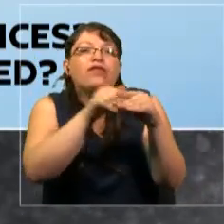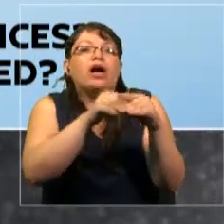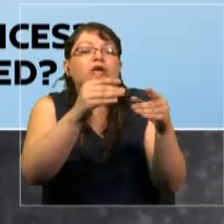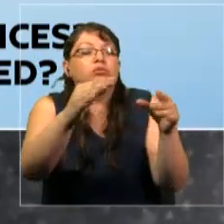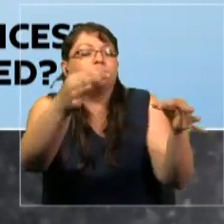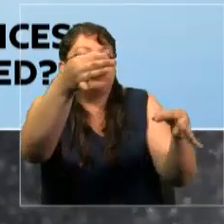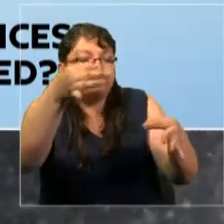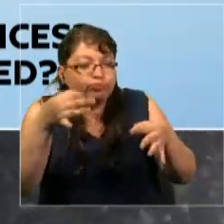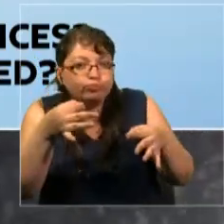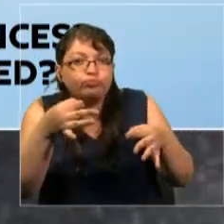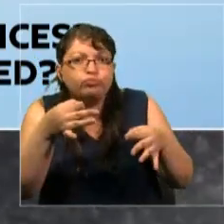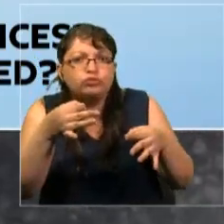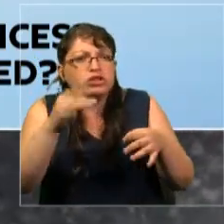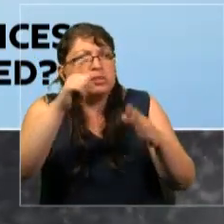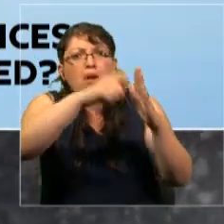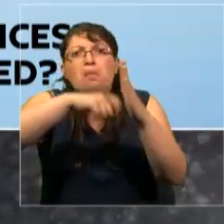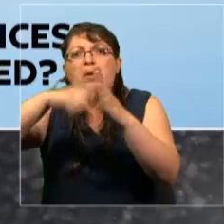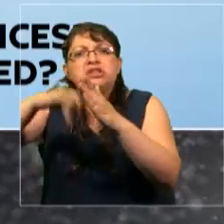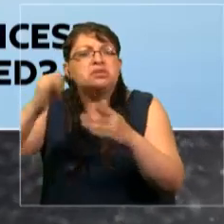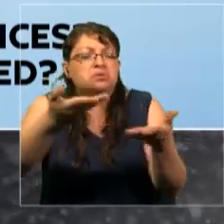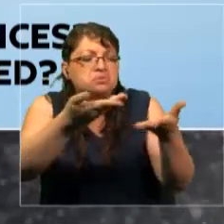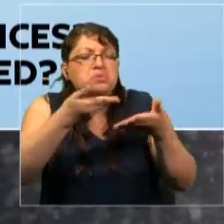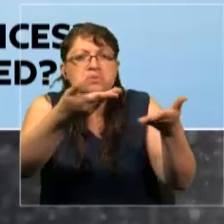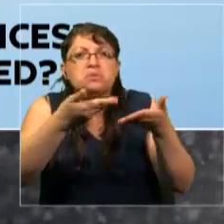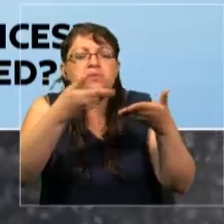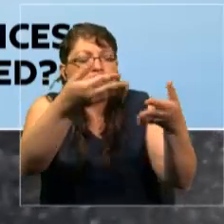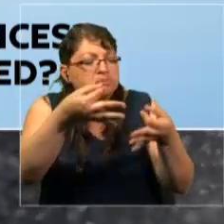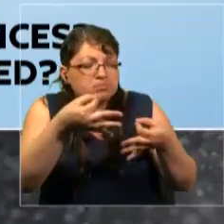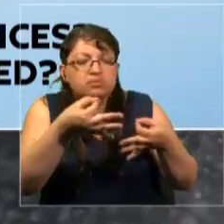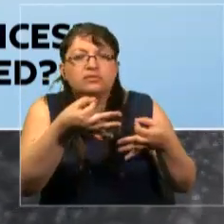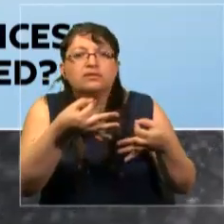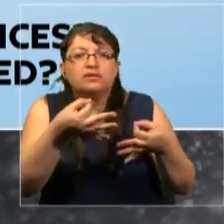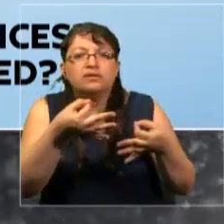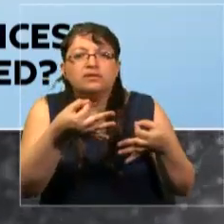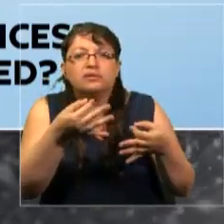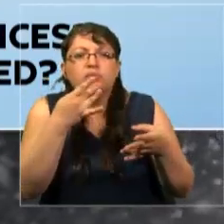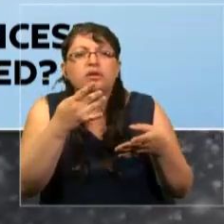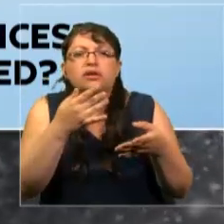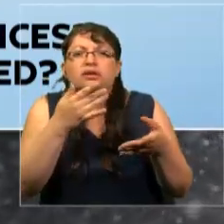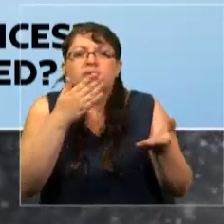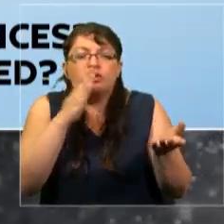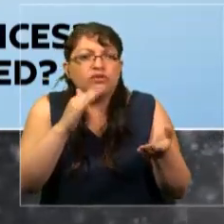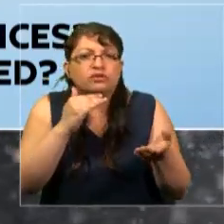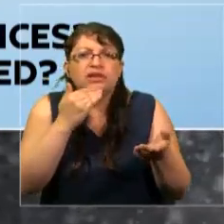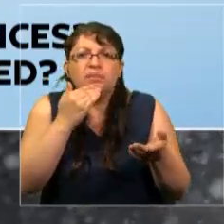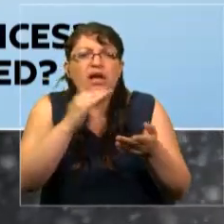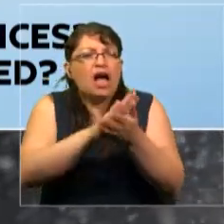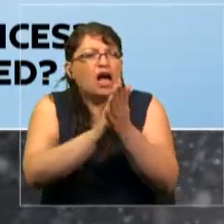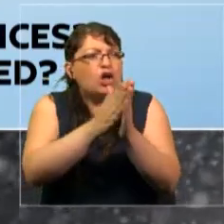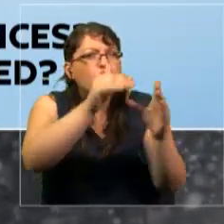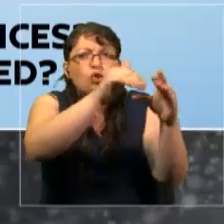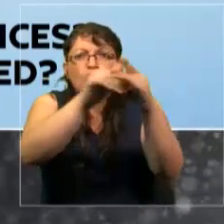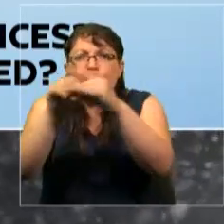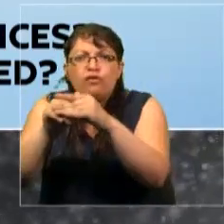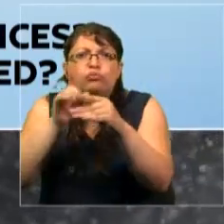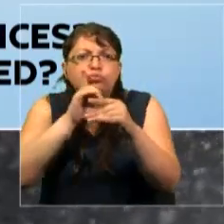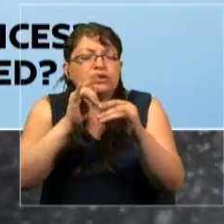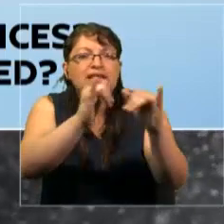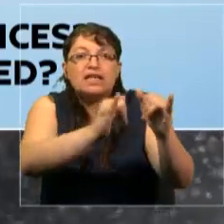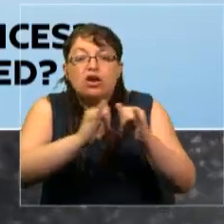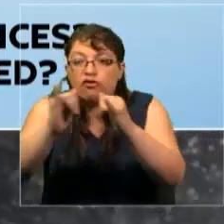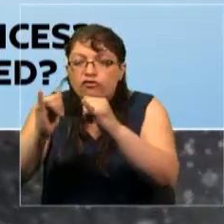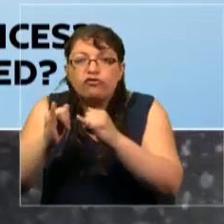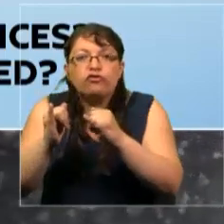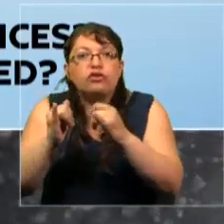dinero tenemos? Lo recibimos todos los meses. ¿Por qué no demandar la información de todos los bancos que reúnen esta información